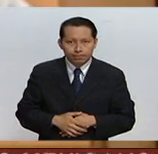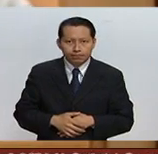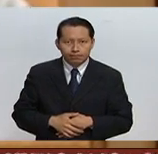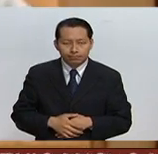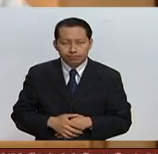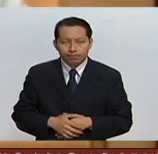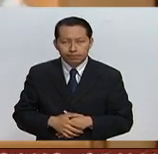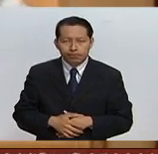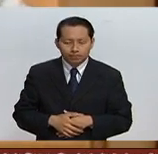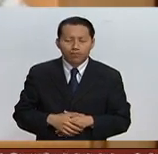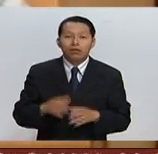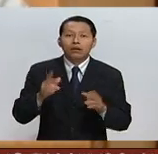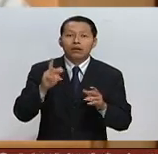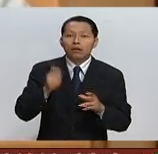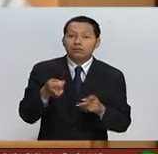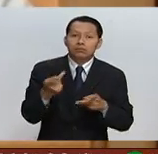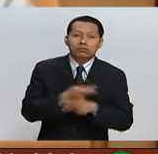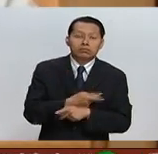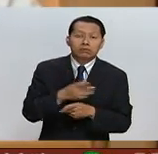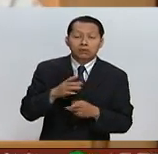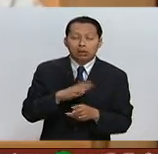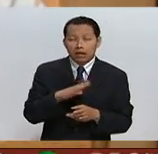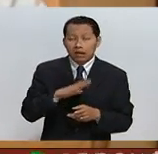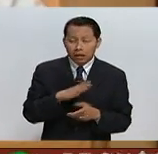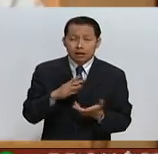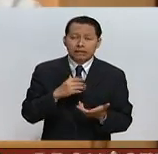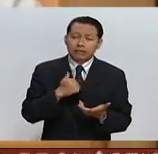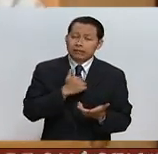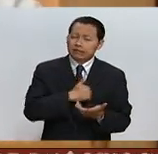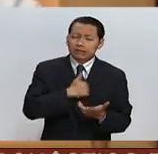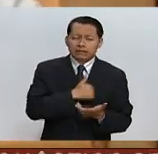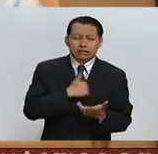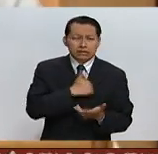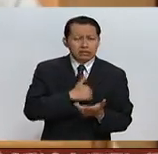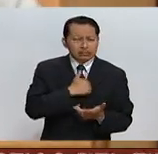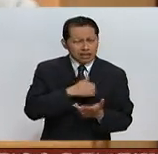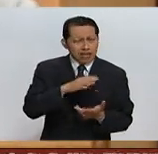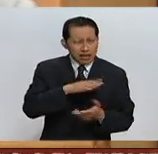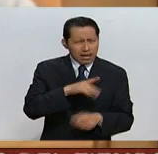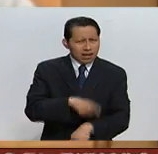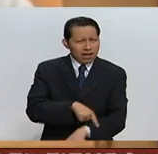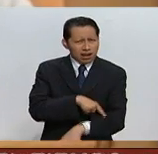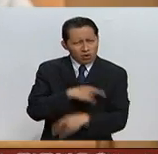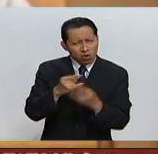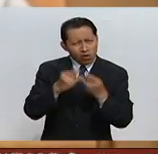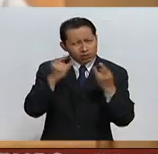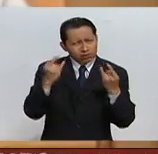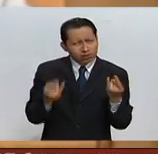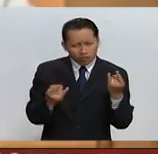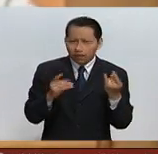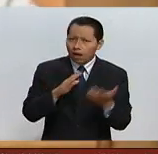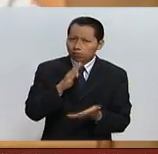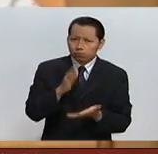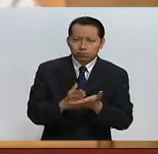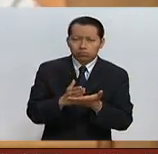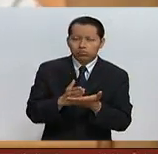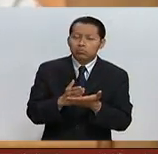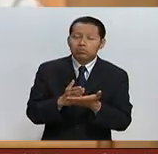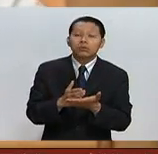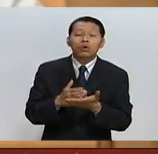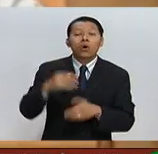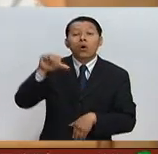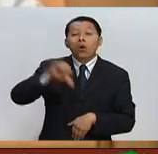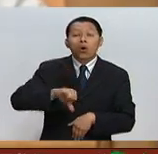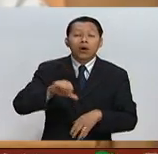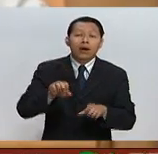Damos vuelta a esta trágica y larga página de nuestra historia. Hoy se abre un